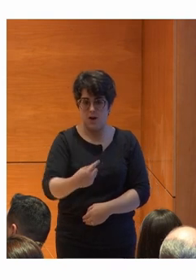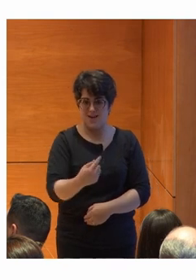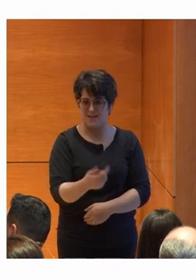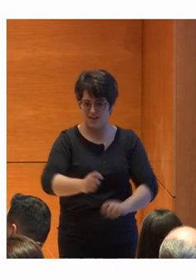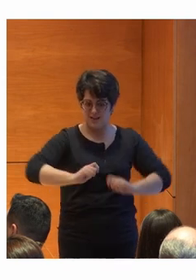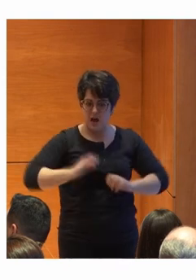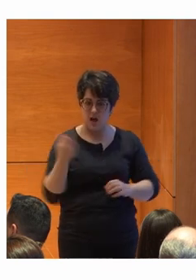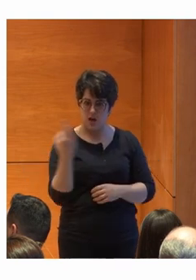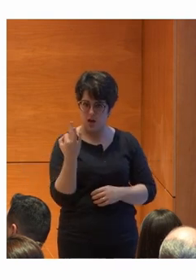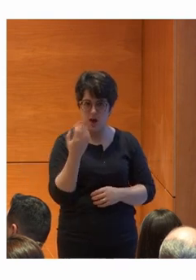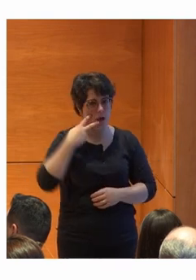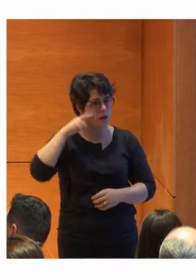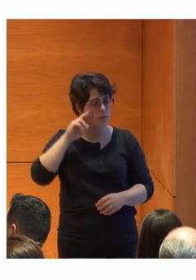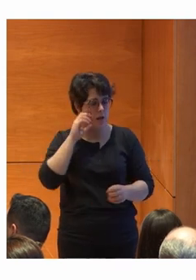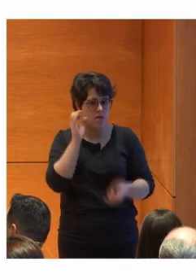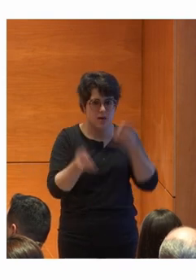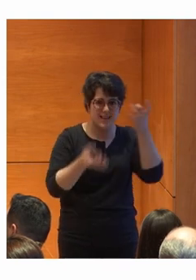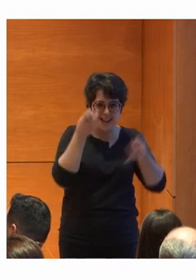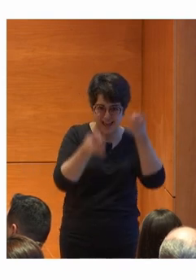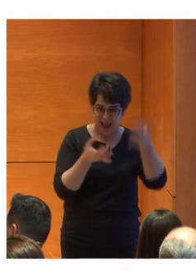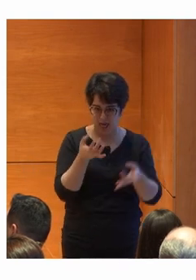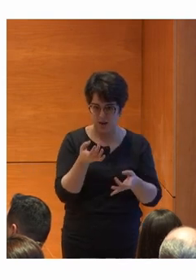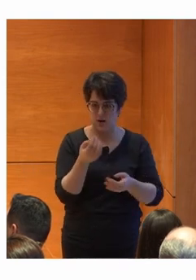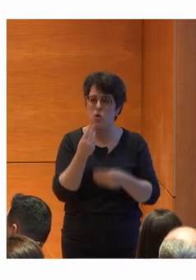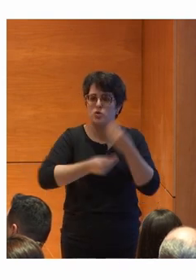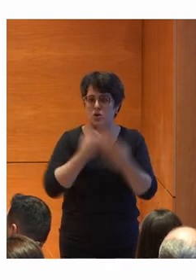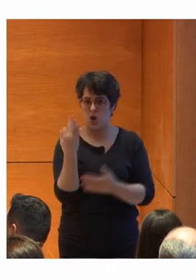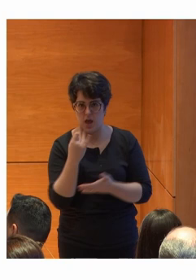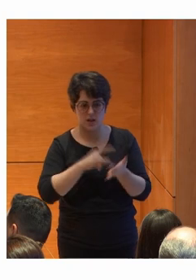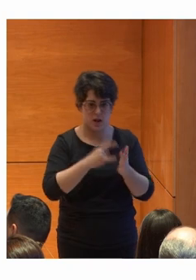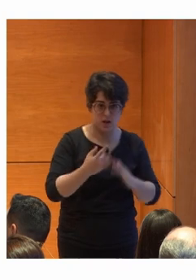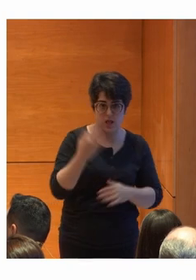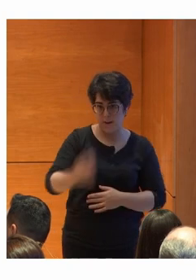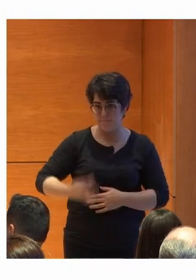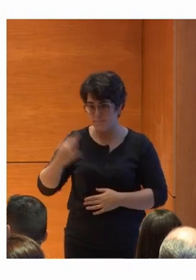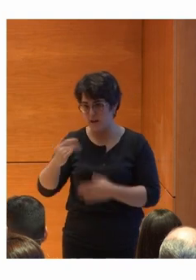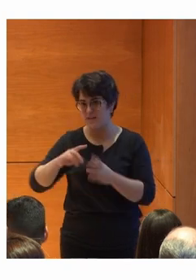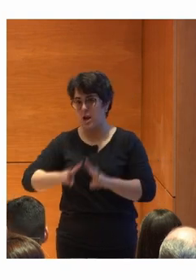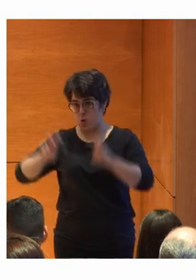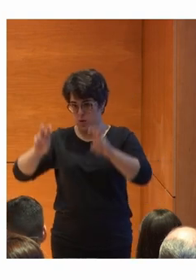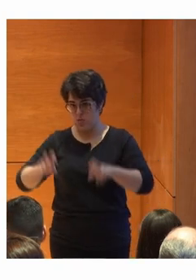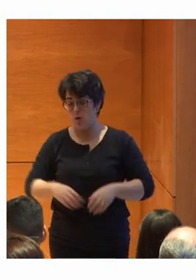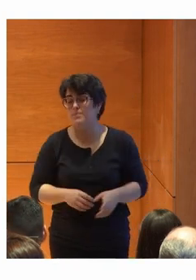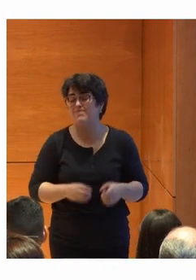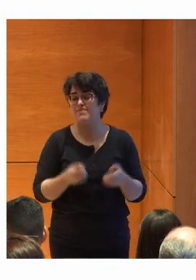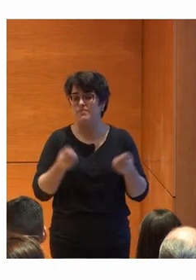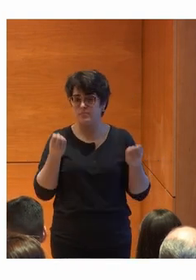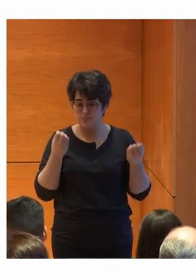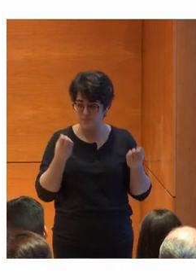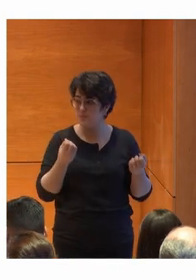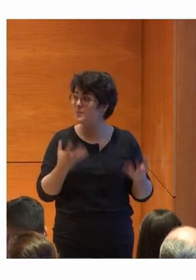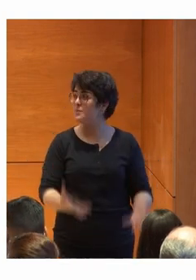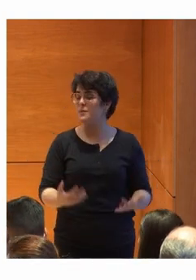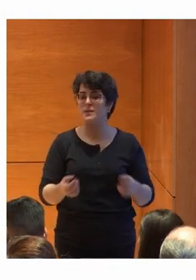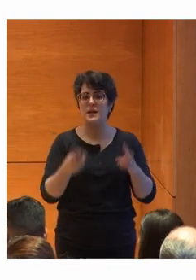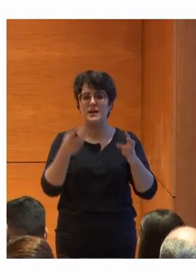crear experiencias y poder ayudarles, ¿no? Utilizando la tecnología y la innovación. Bueno, ya entrando más